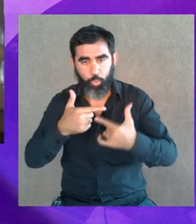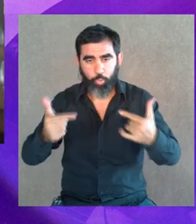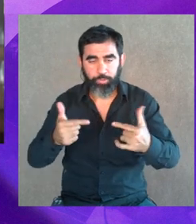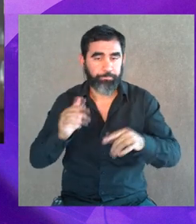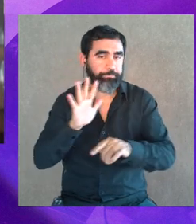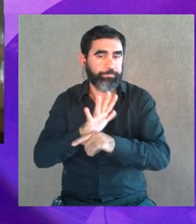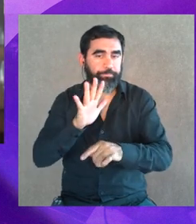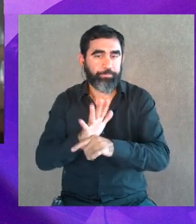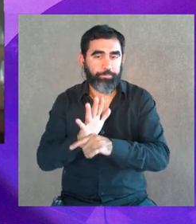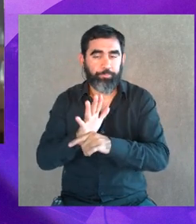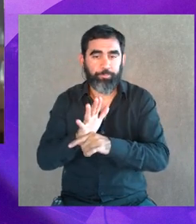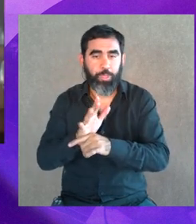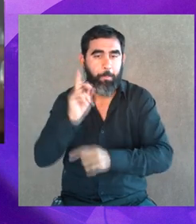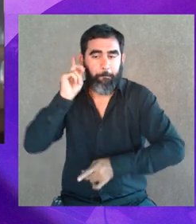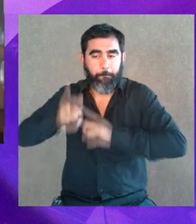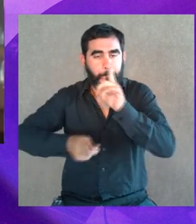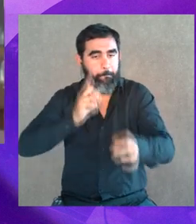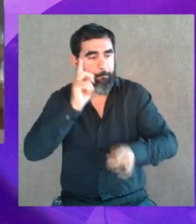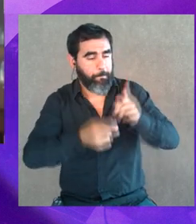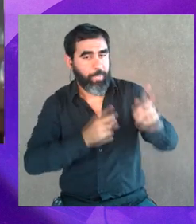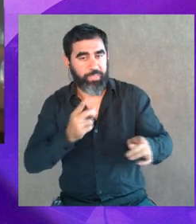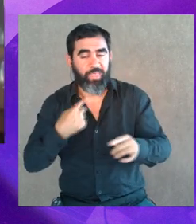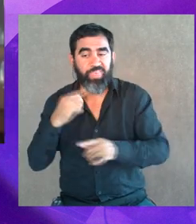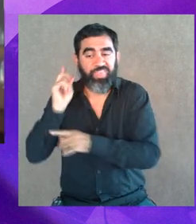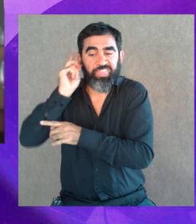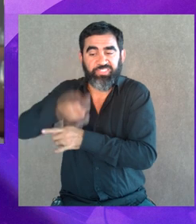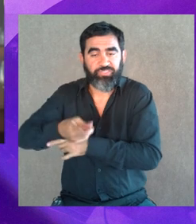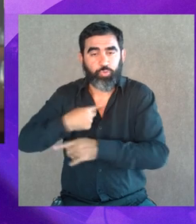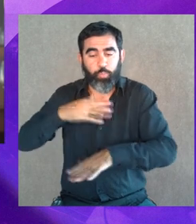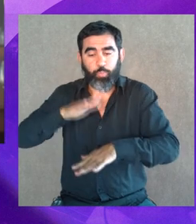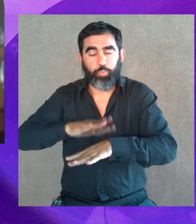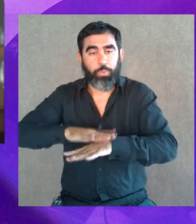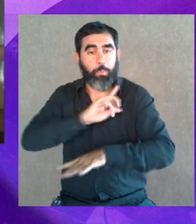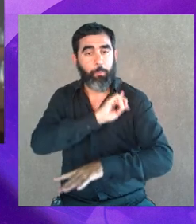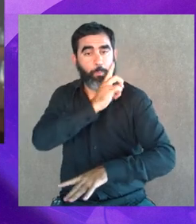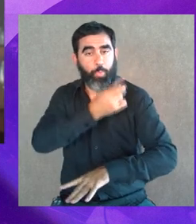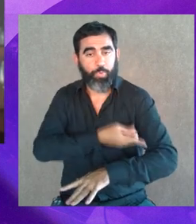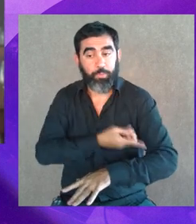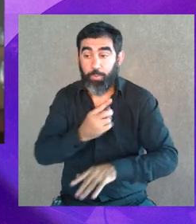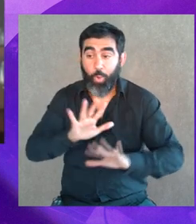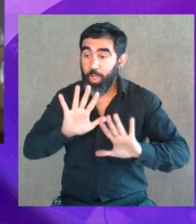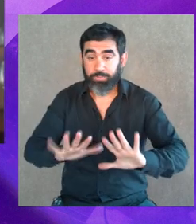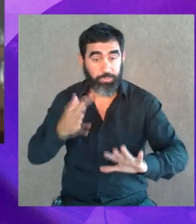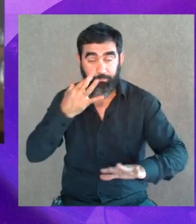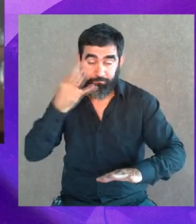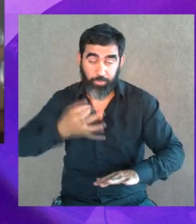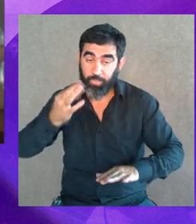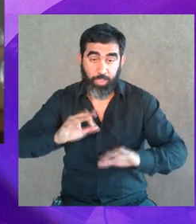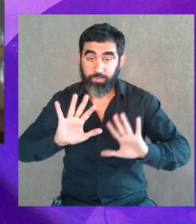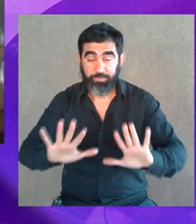todo lo demás, digo, es como el que manda y el que tiene, digamos, el poder. Y en los hechos es así,